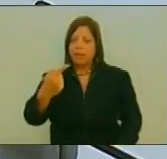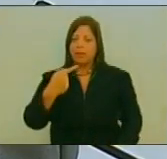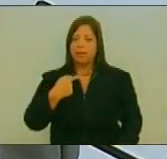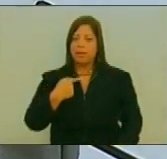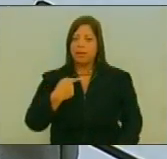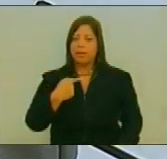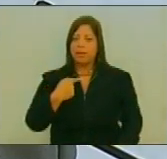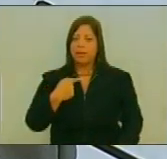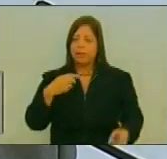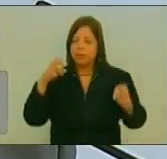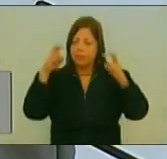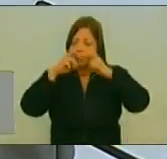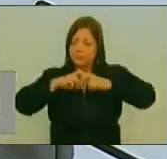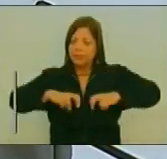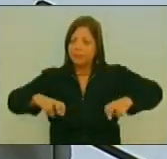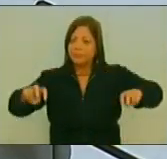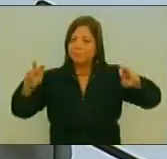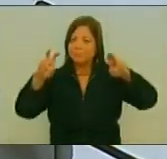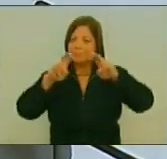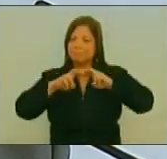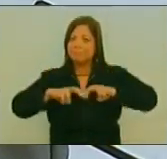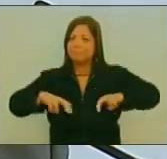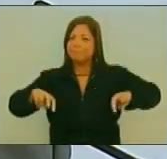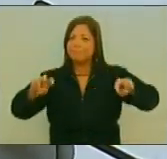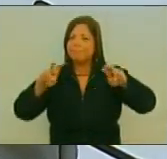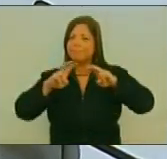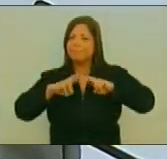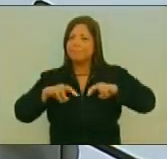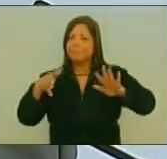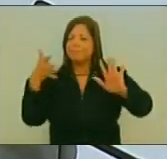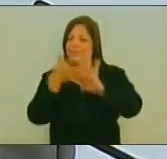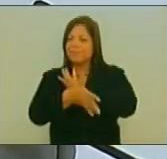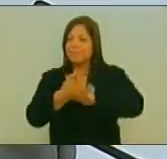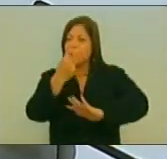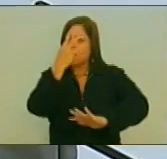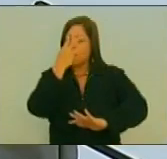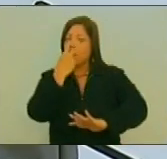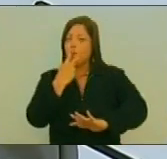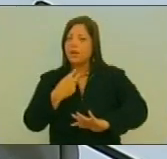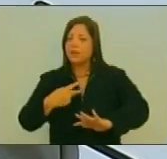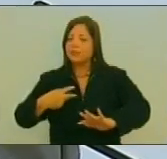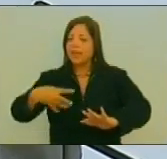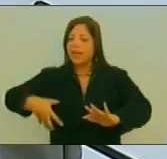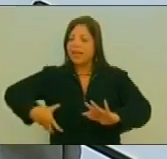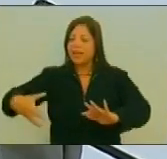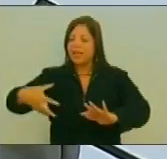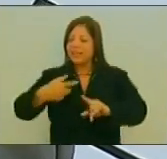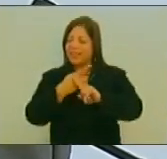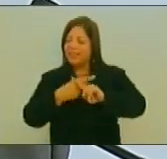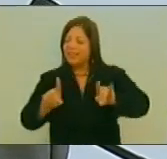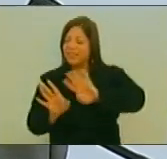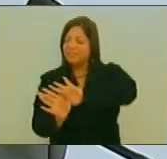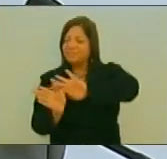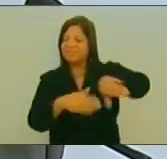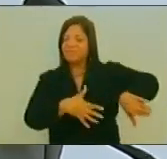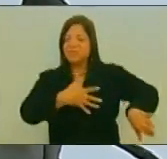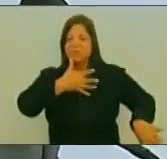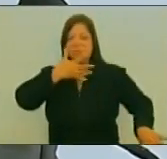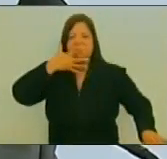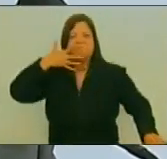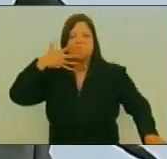Revisa Todo concepto De pobreza Y riqueza La soberbia